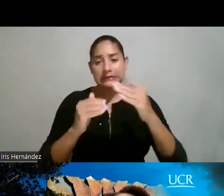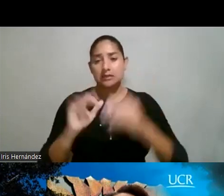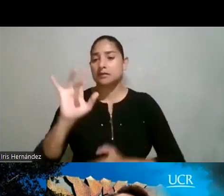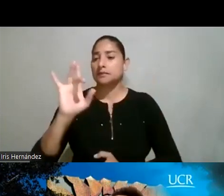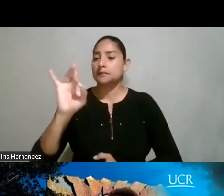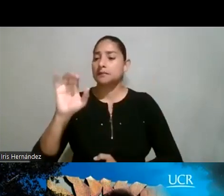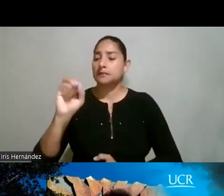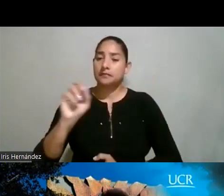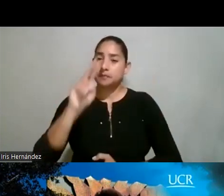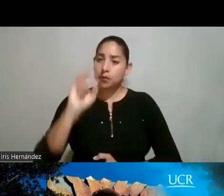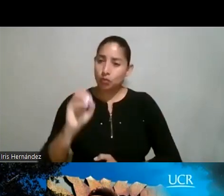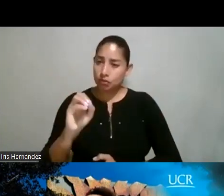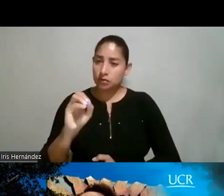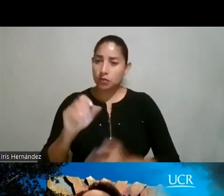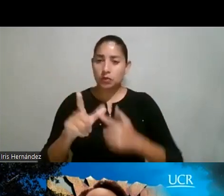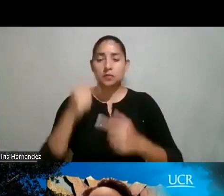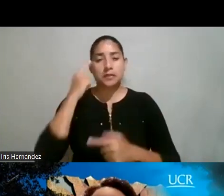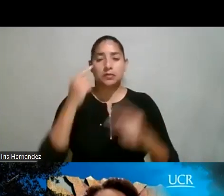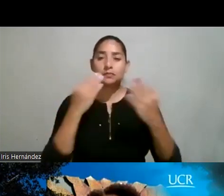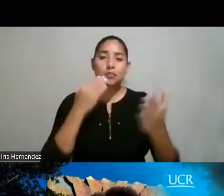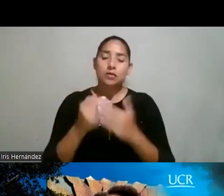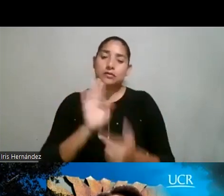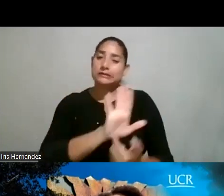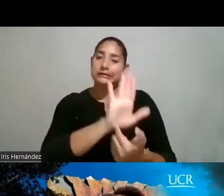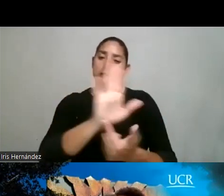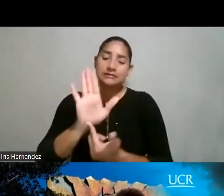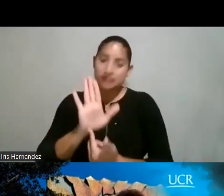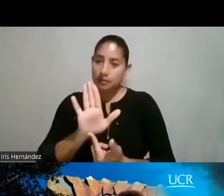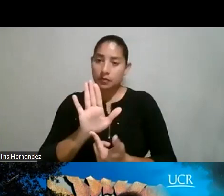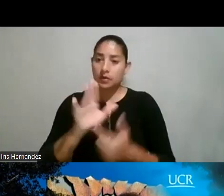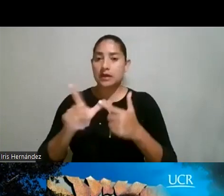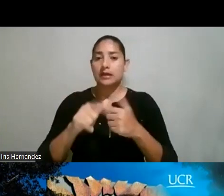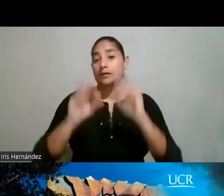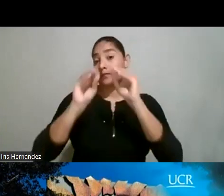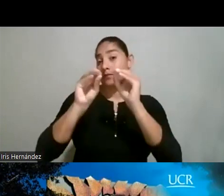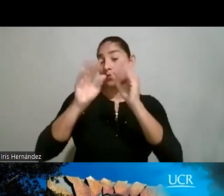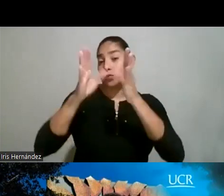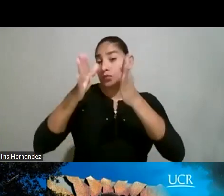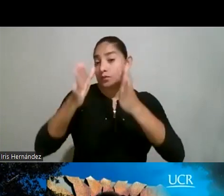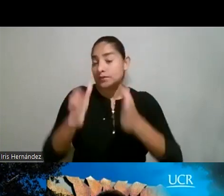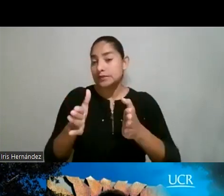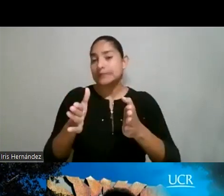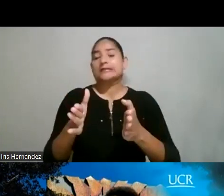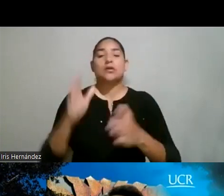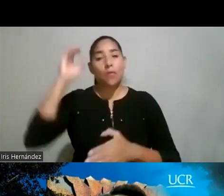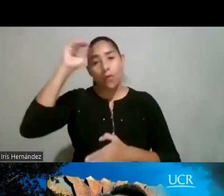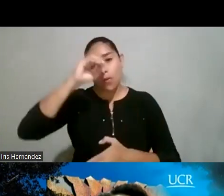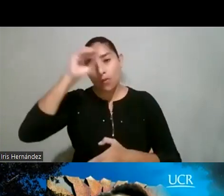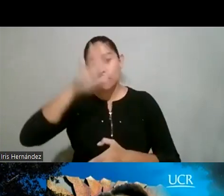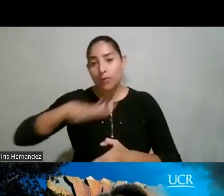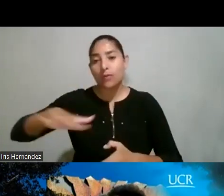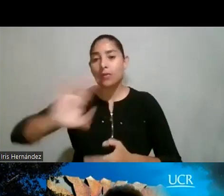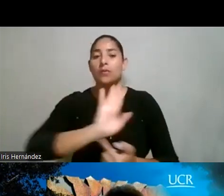pues, bueno, pues, esto es, si esto es lo que reflejamos en la docencia, ¿verdad? Pues, obviamente, también se va a, a